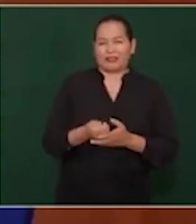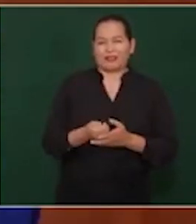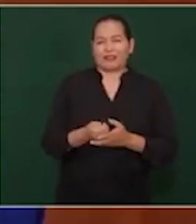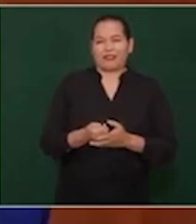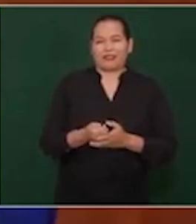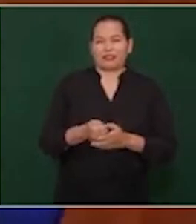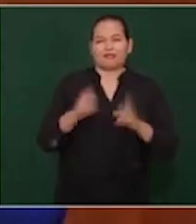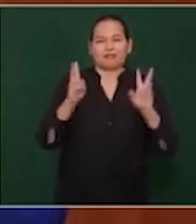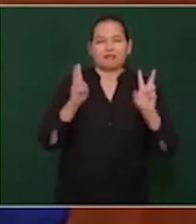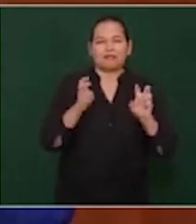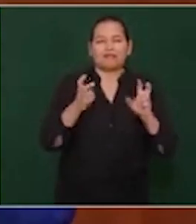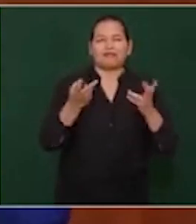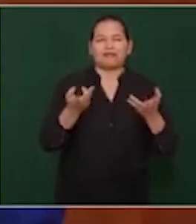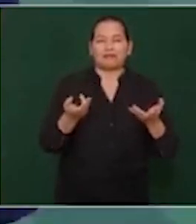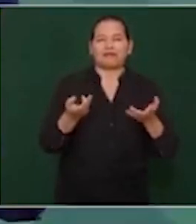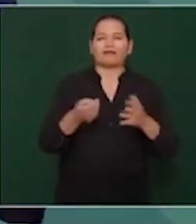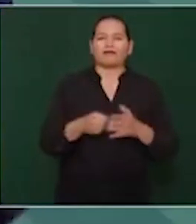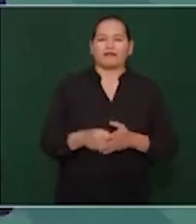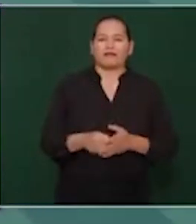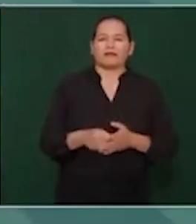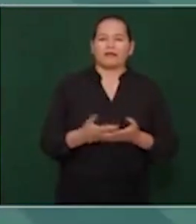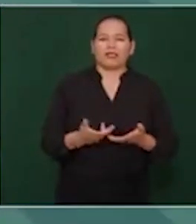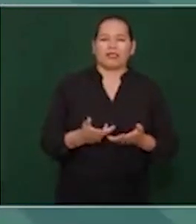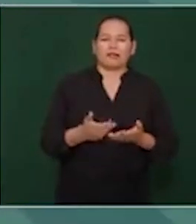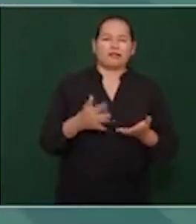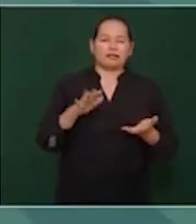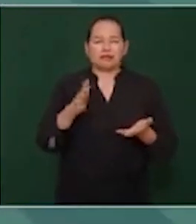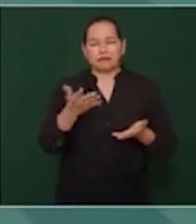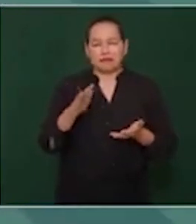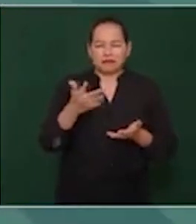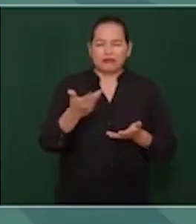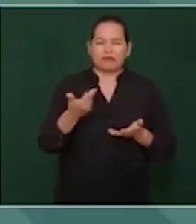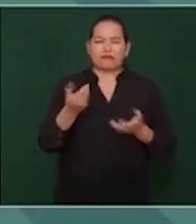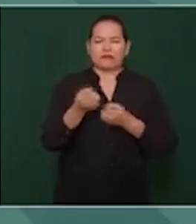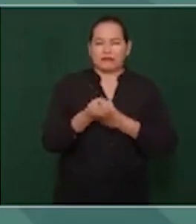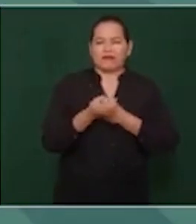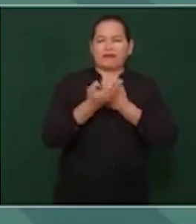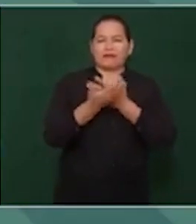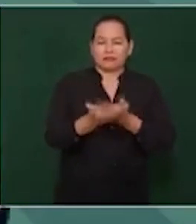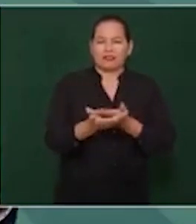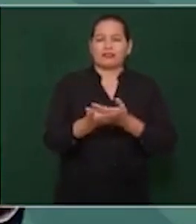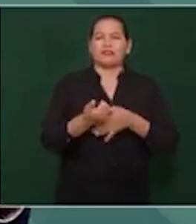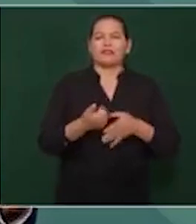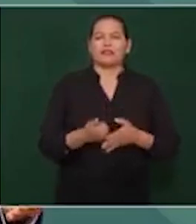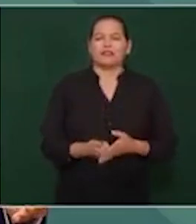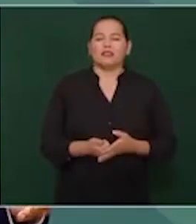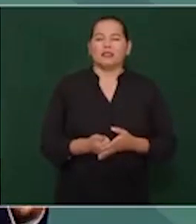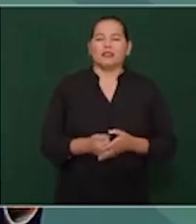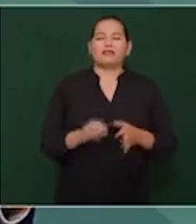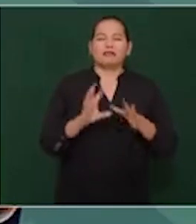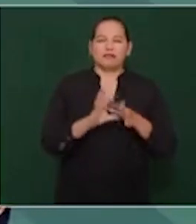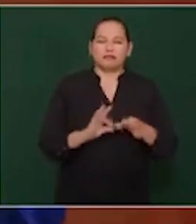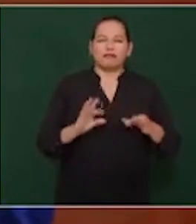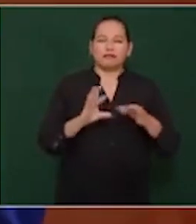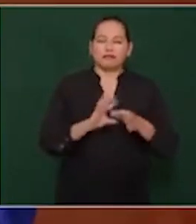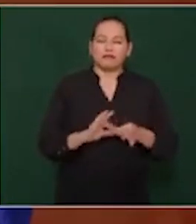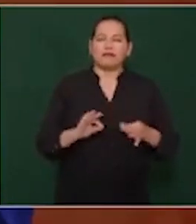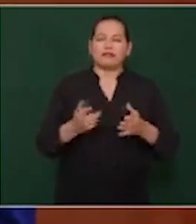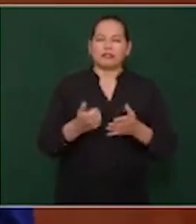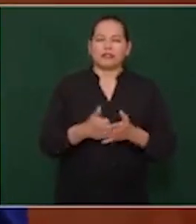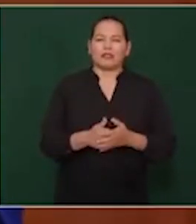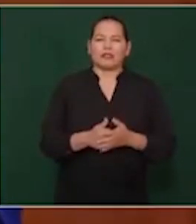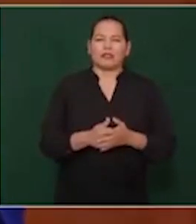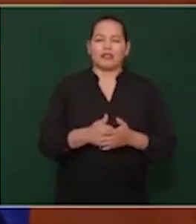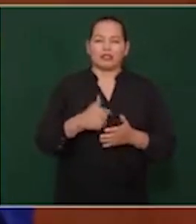que dice palabras más, palabras menos, yo no crucé la frontera, la